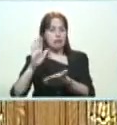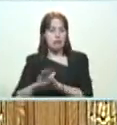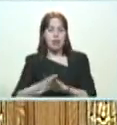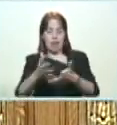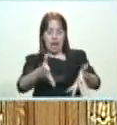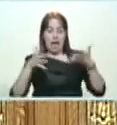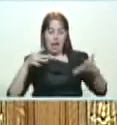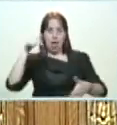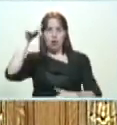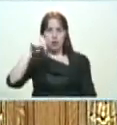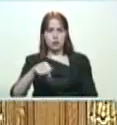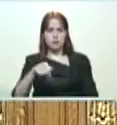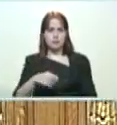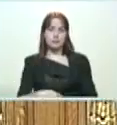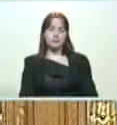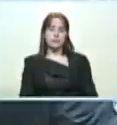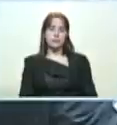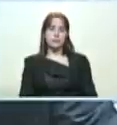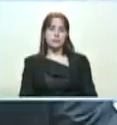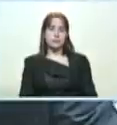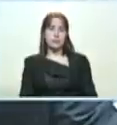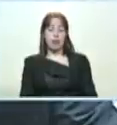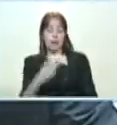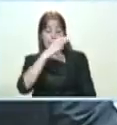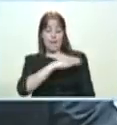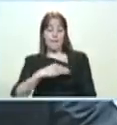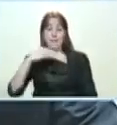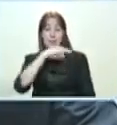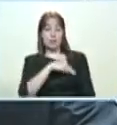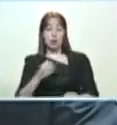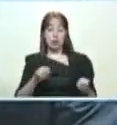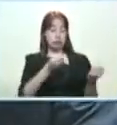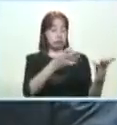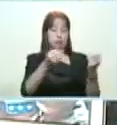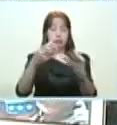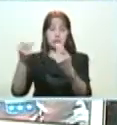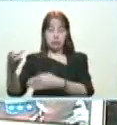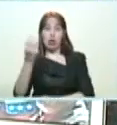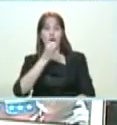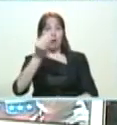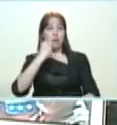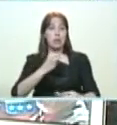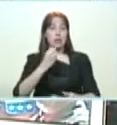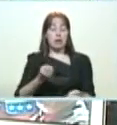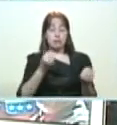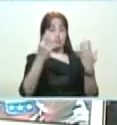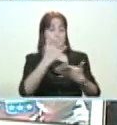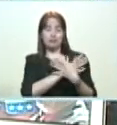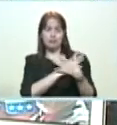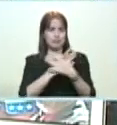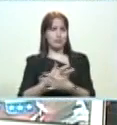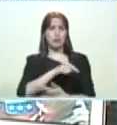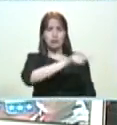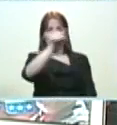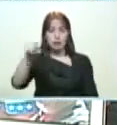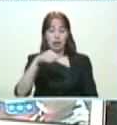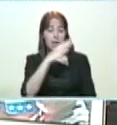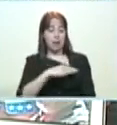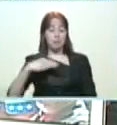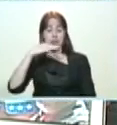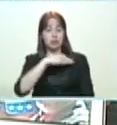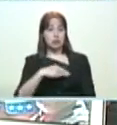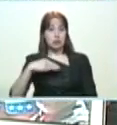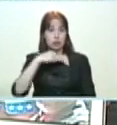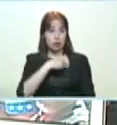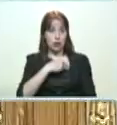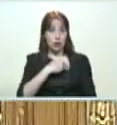victoria hoy. Tenemos la gran misión de abastecimiento soberano. Aquí está la orden de ustedes ya, la gran misión de abastecimiento